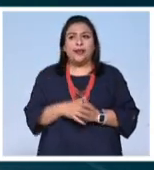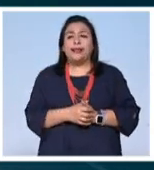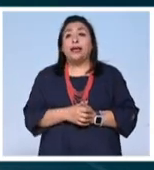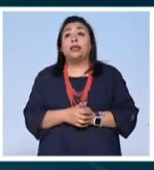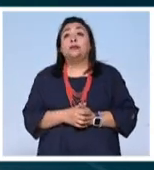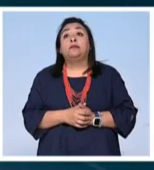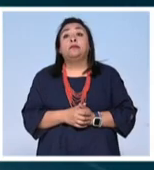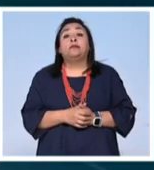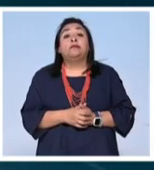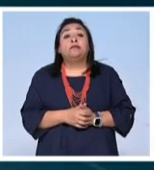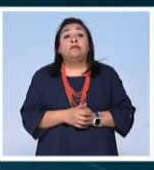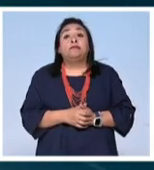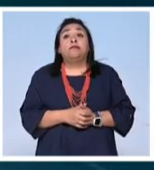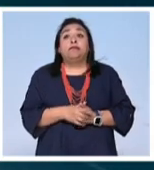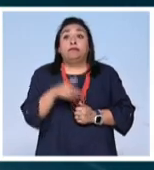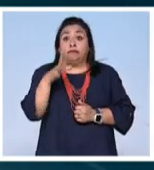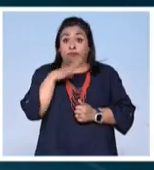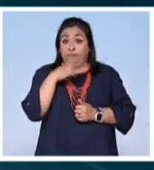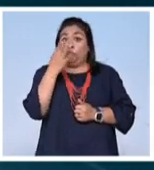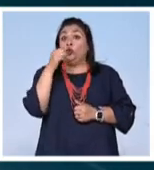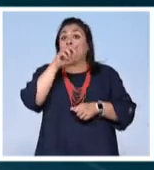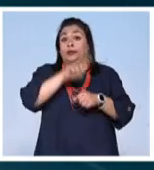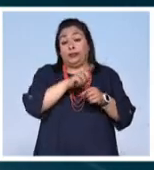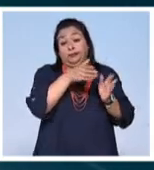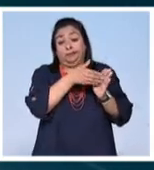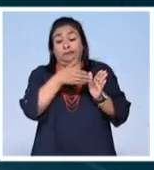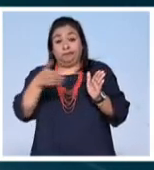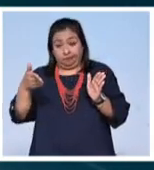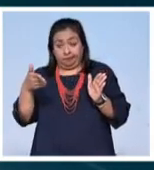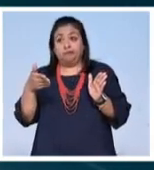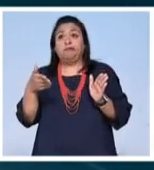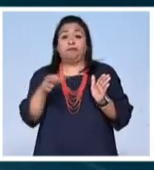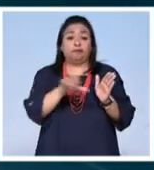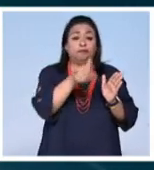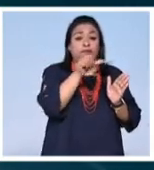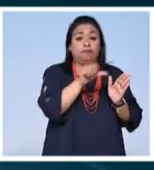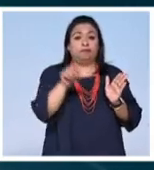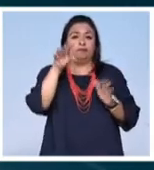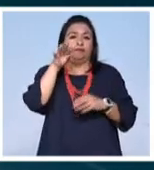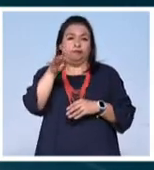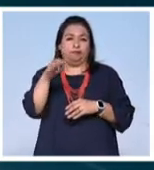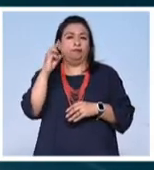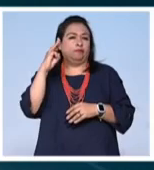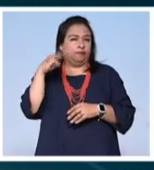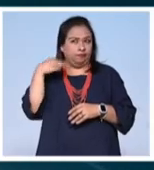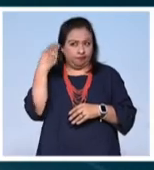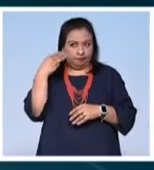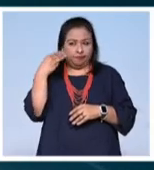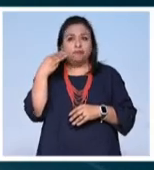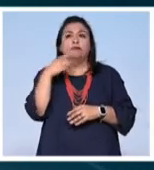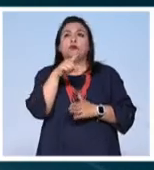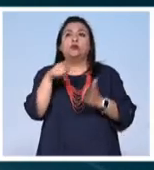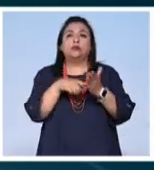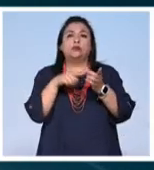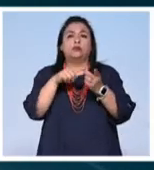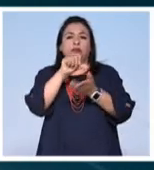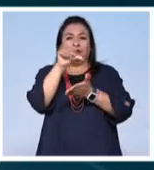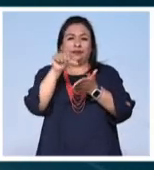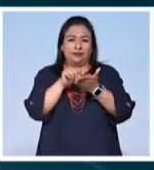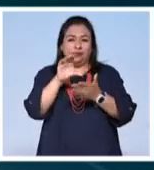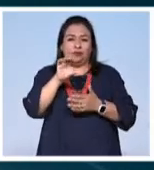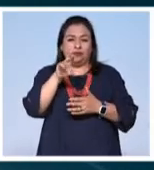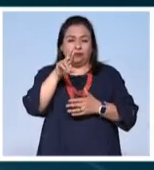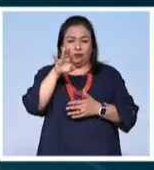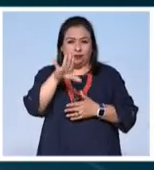Y bueno, pues tenemos ahí nueve días. Vamos a estar del 11 al 19 de marzo en el Centro de Convenciones